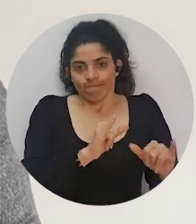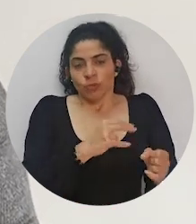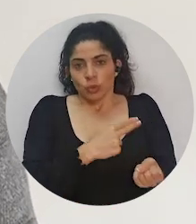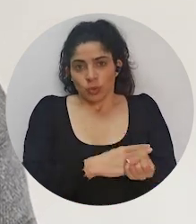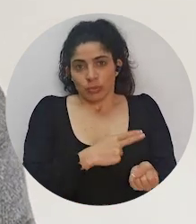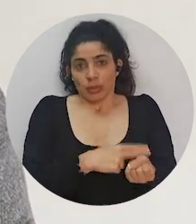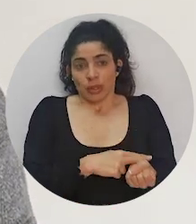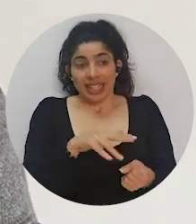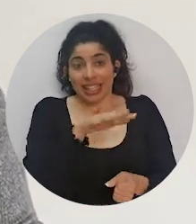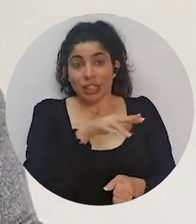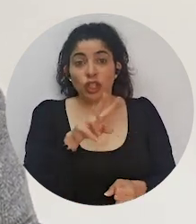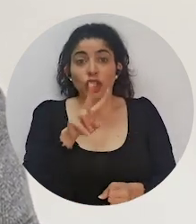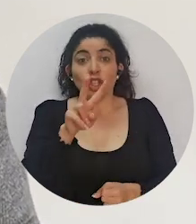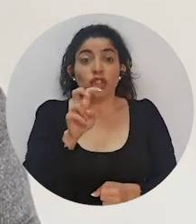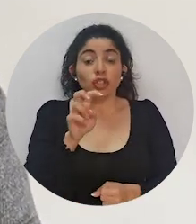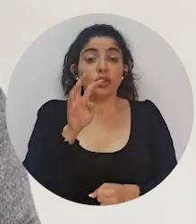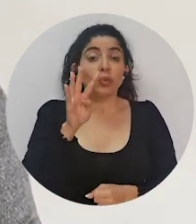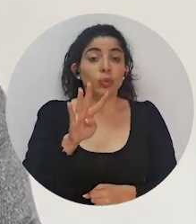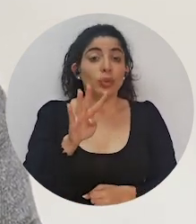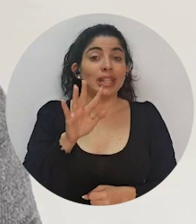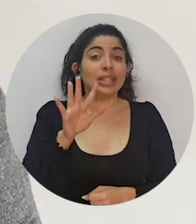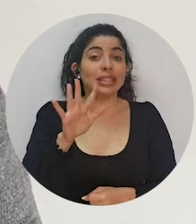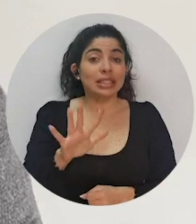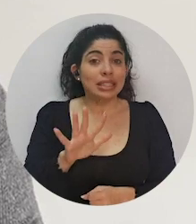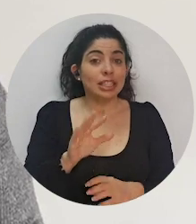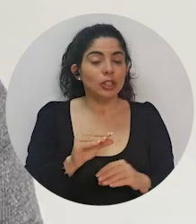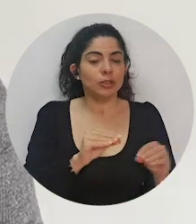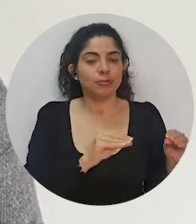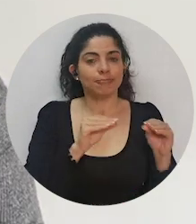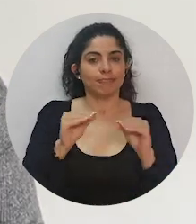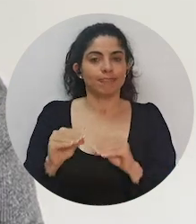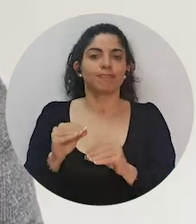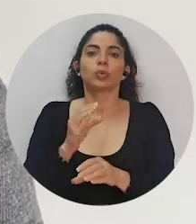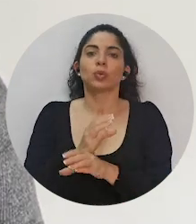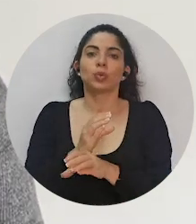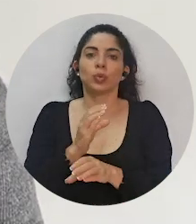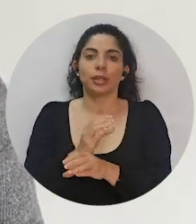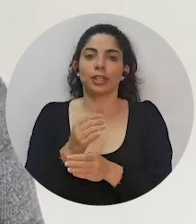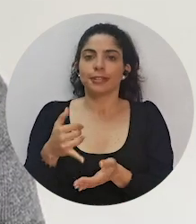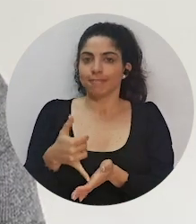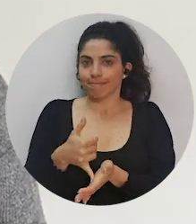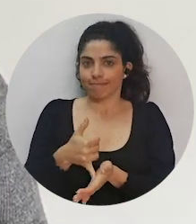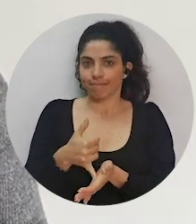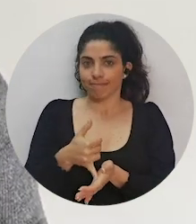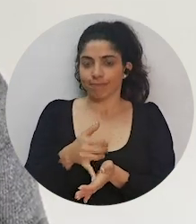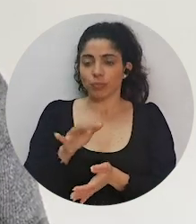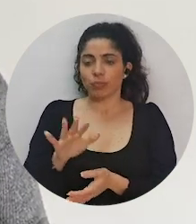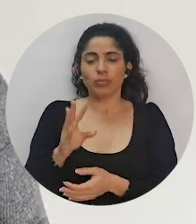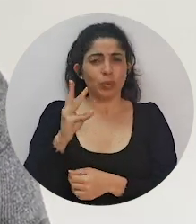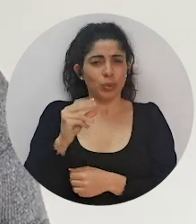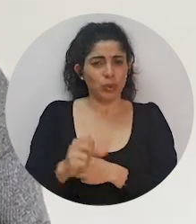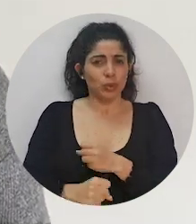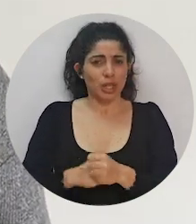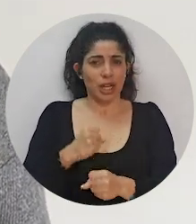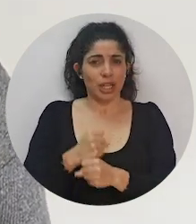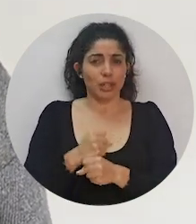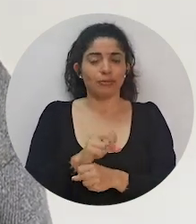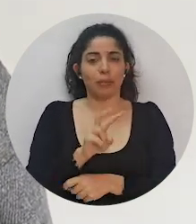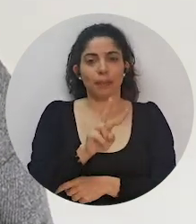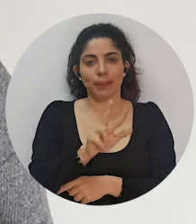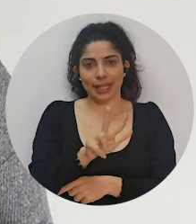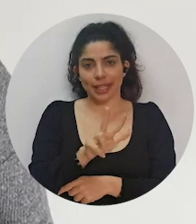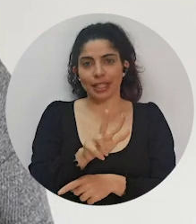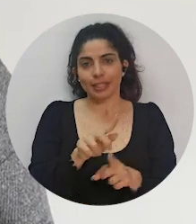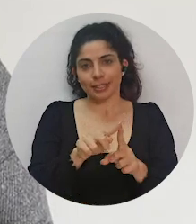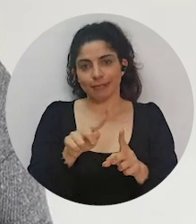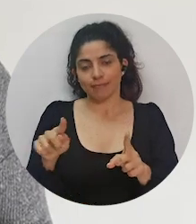hospitalizadas, 245 de ellas en unidades de cuidados intensivos, con un rango de edad que va de